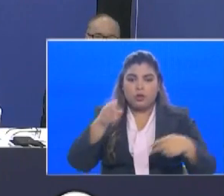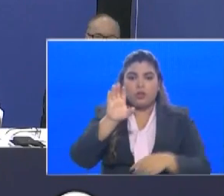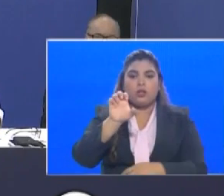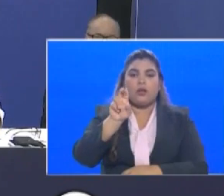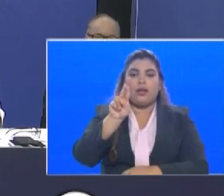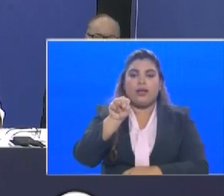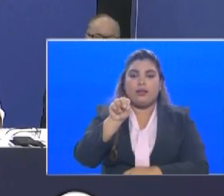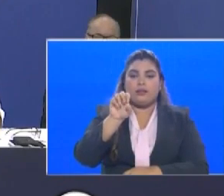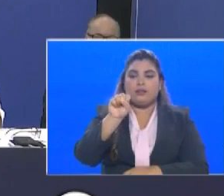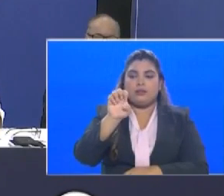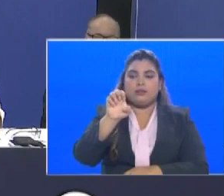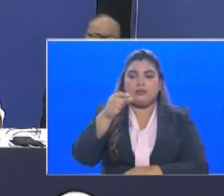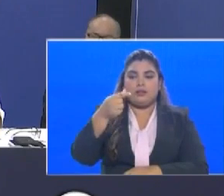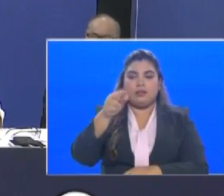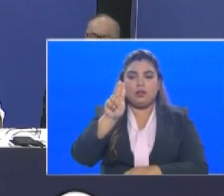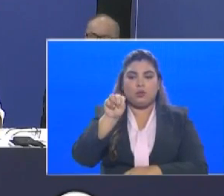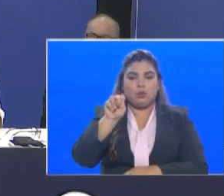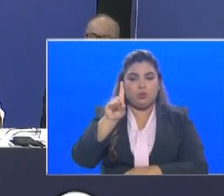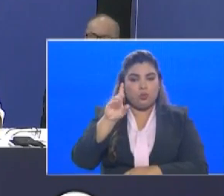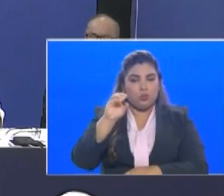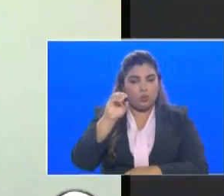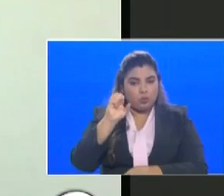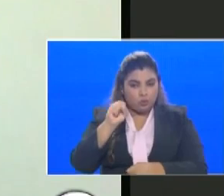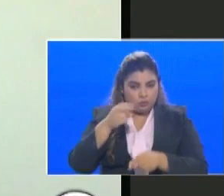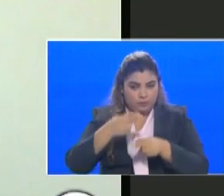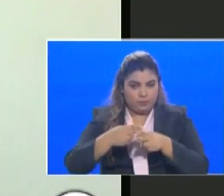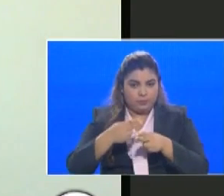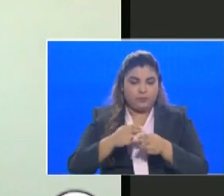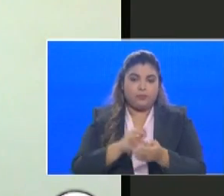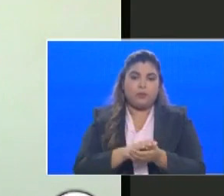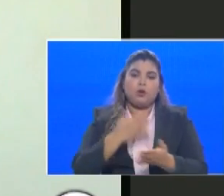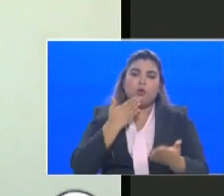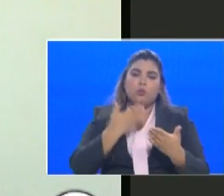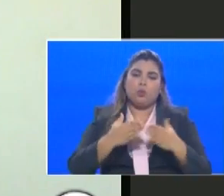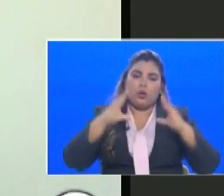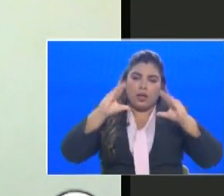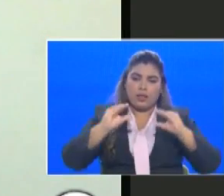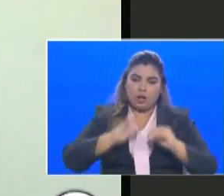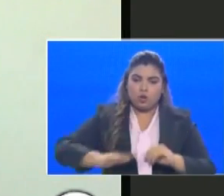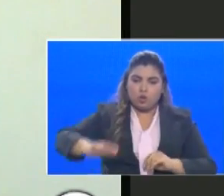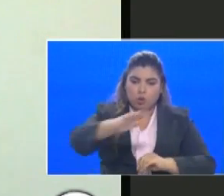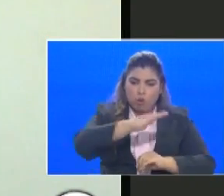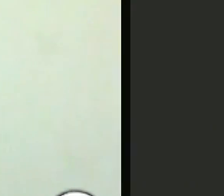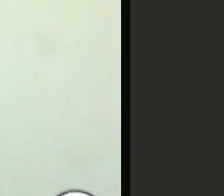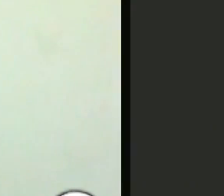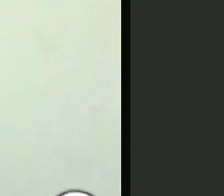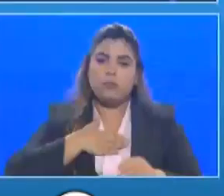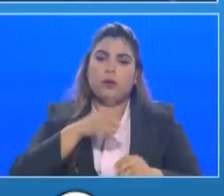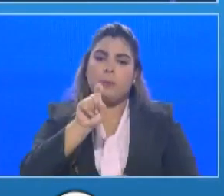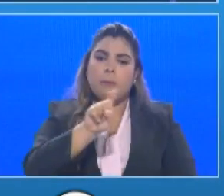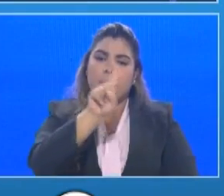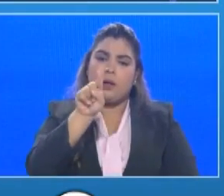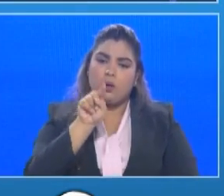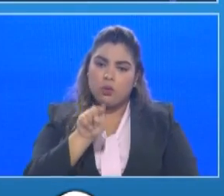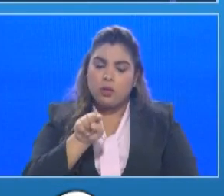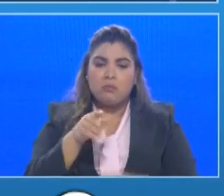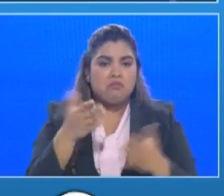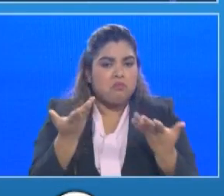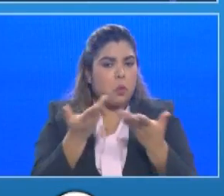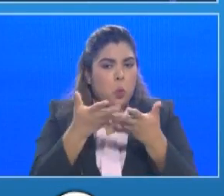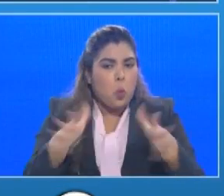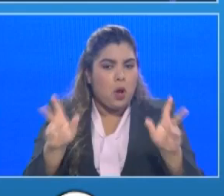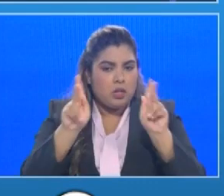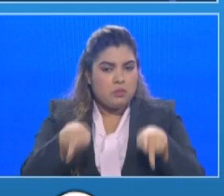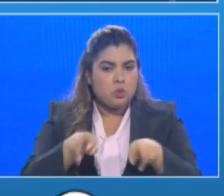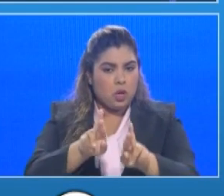segundo buenas tardes Alexis buenas tardes a todos nuestra pregunta va dirigida a cualquiera de los miembros del gabinete